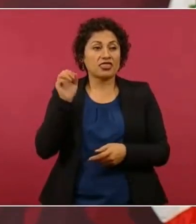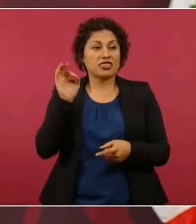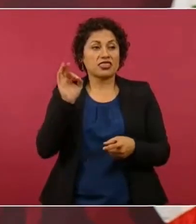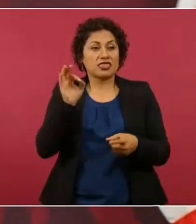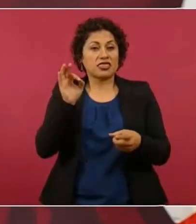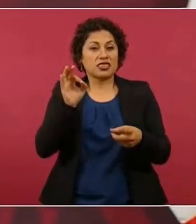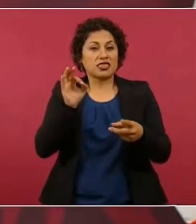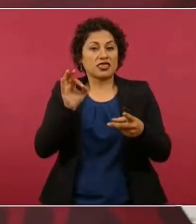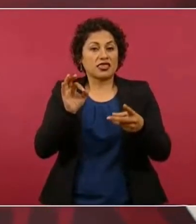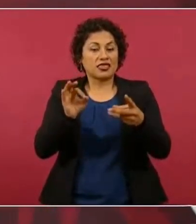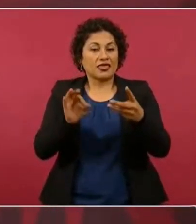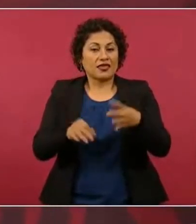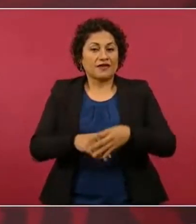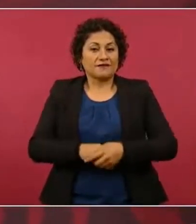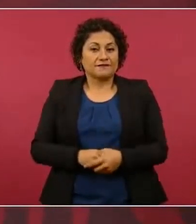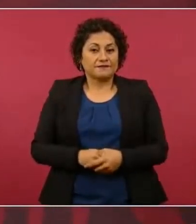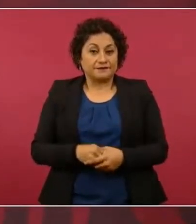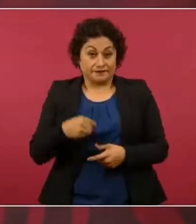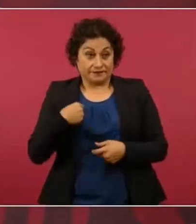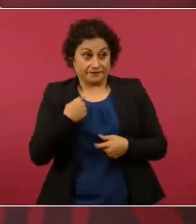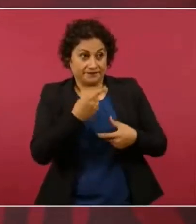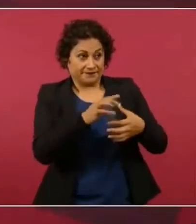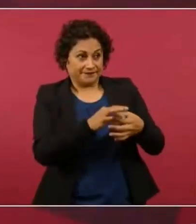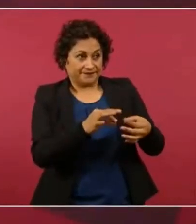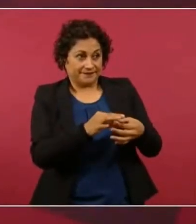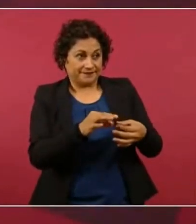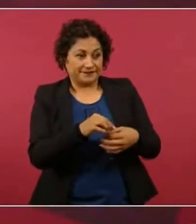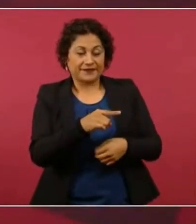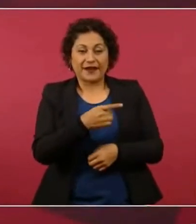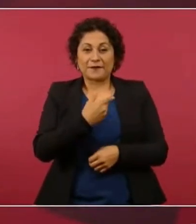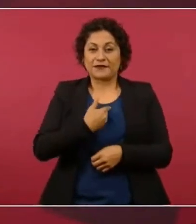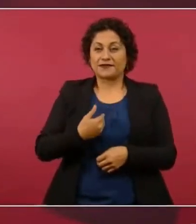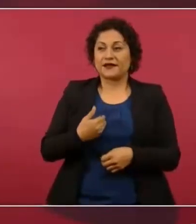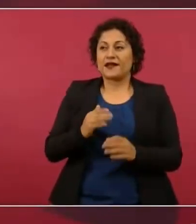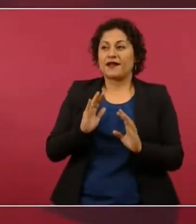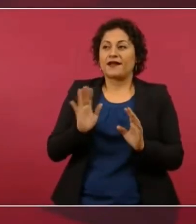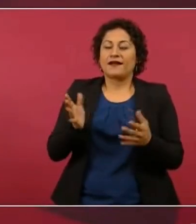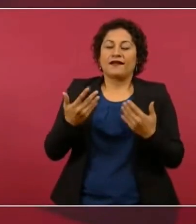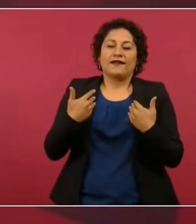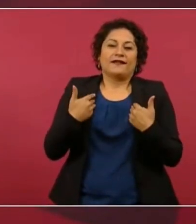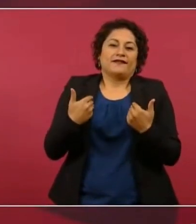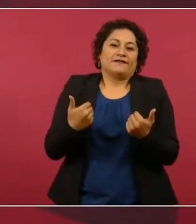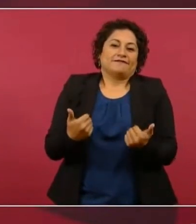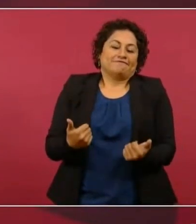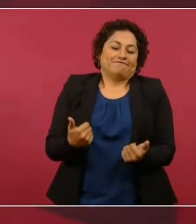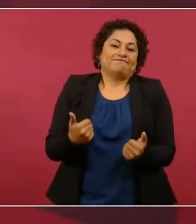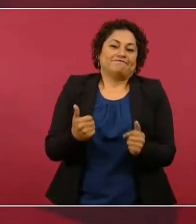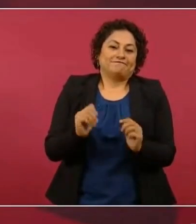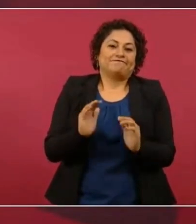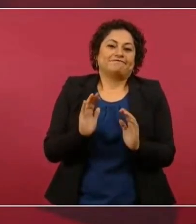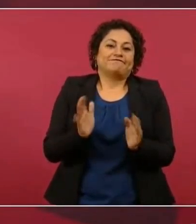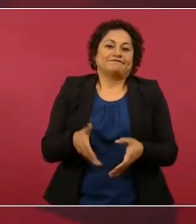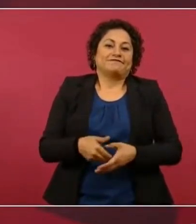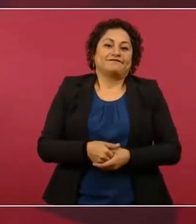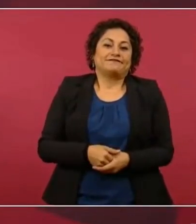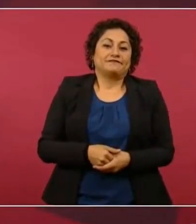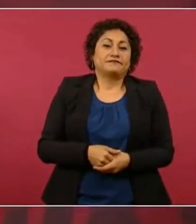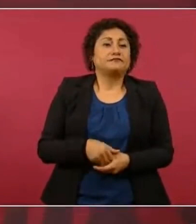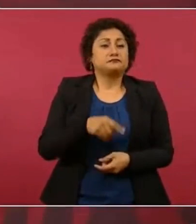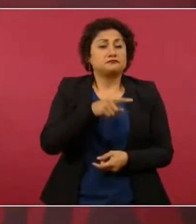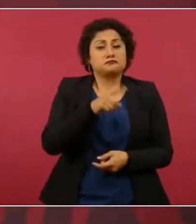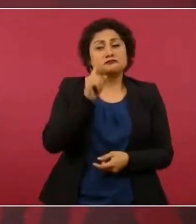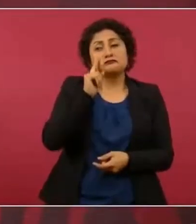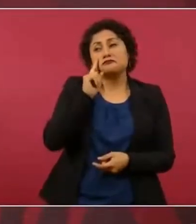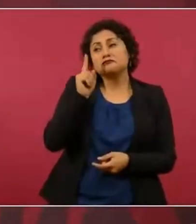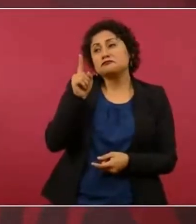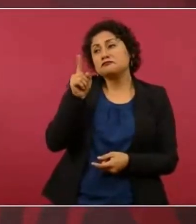el presidente dijo ah ya entendí y empezó a ver y como los del servicio secreto